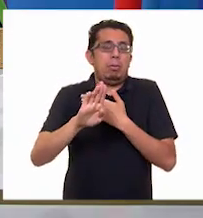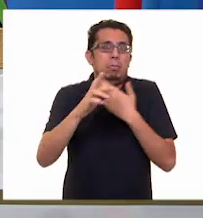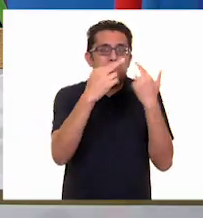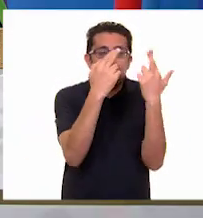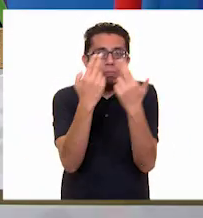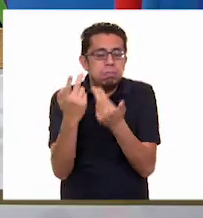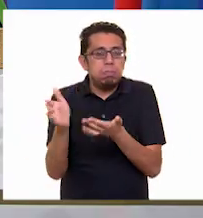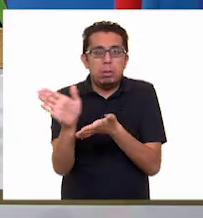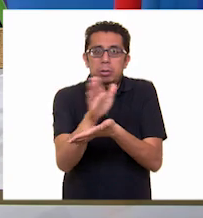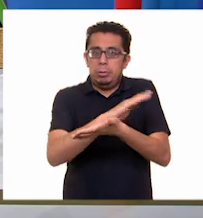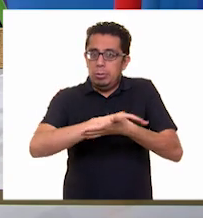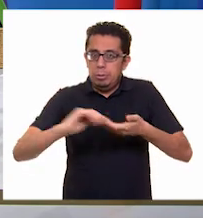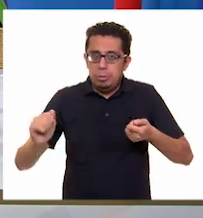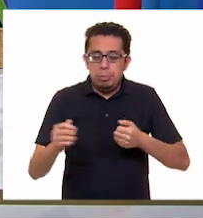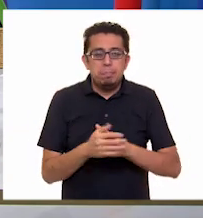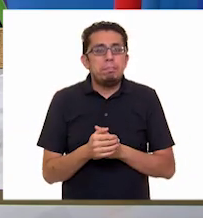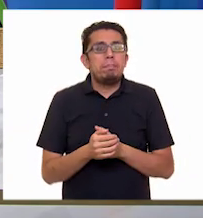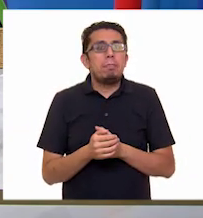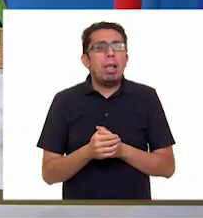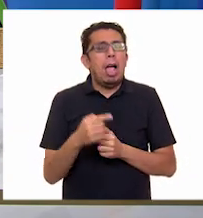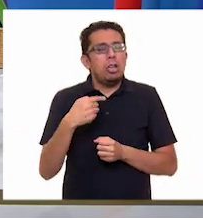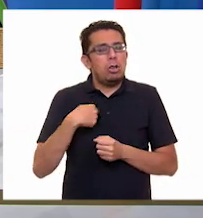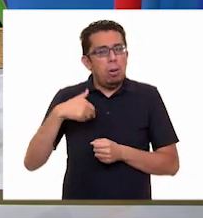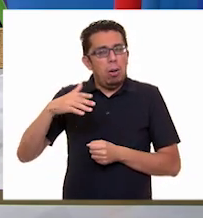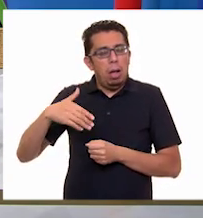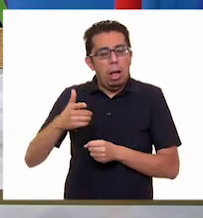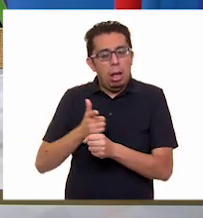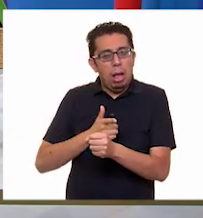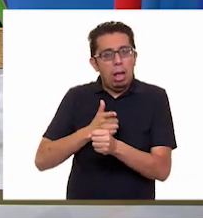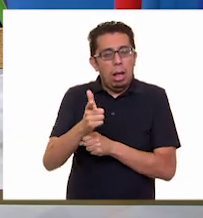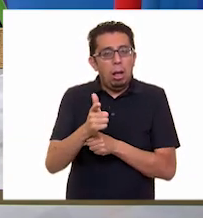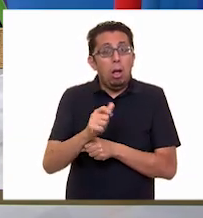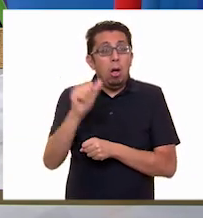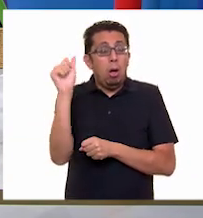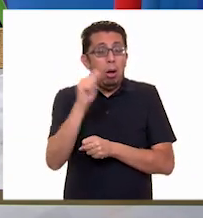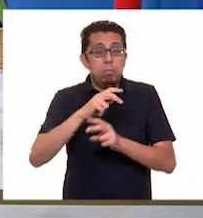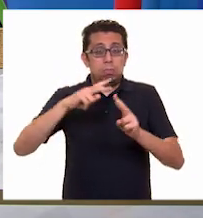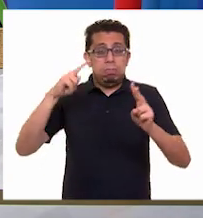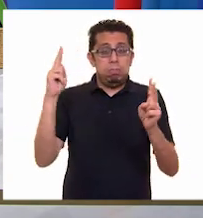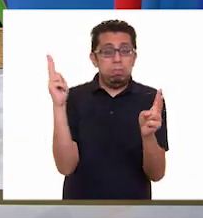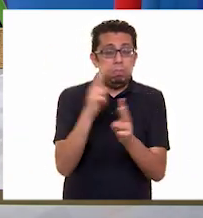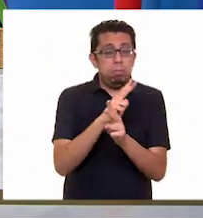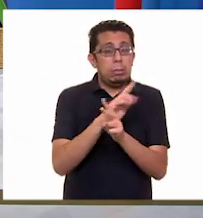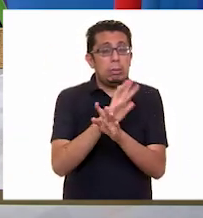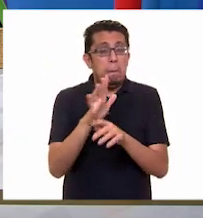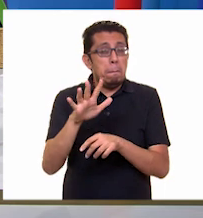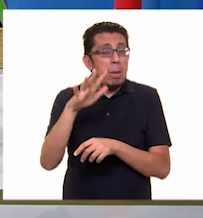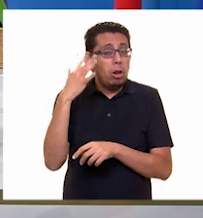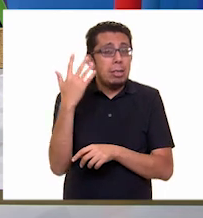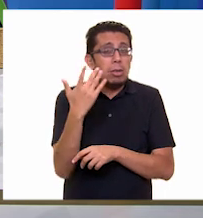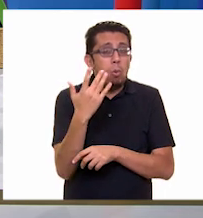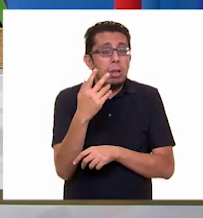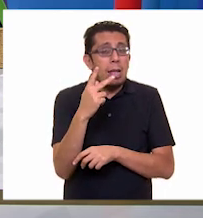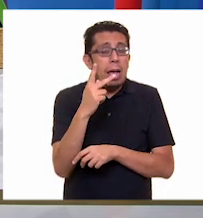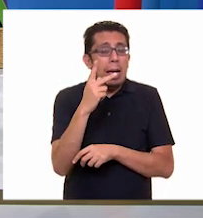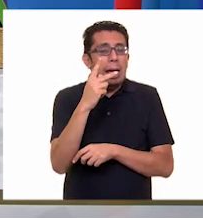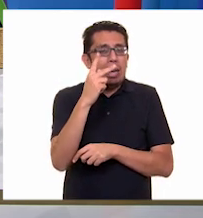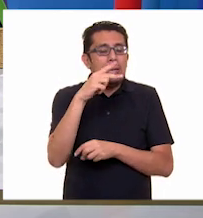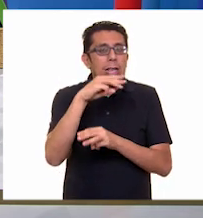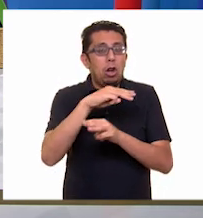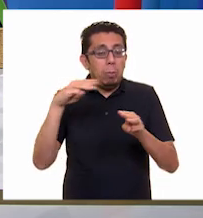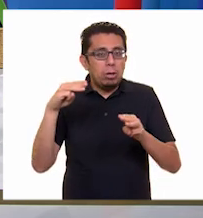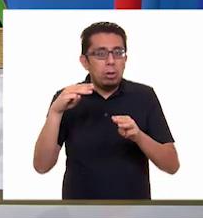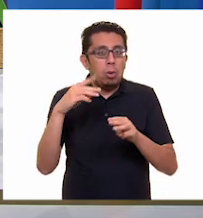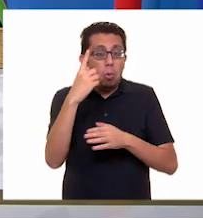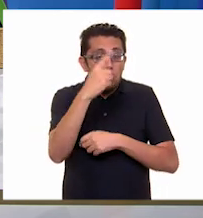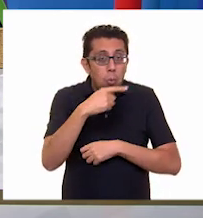Según la información que acabo de encontrar, los vientos fuertes de hoy serán con rachas de 50 kilómetros por hora o superiores y